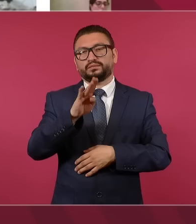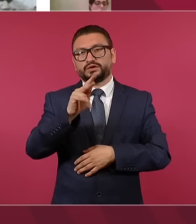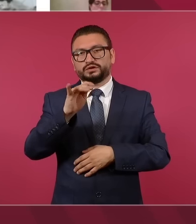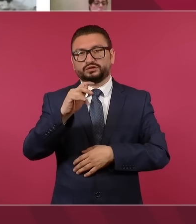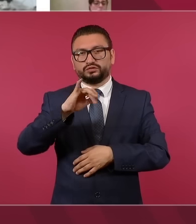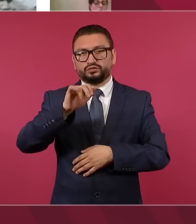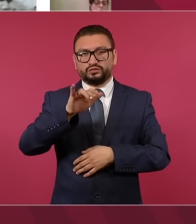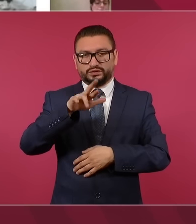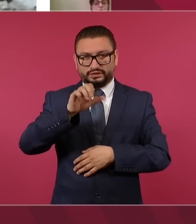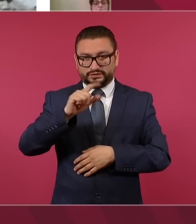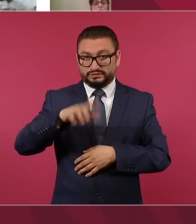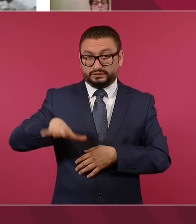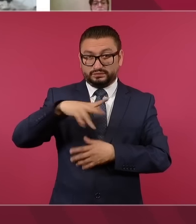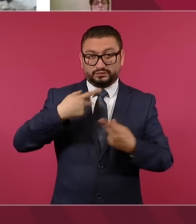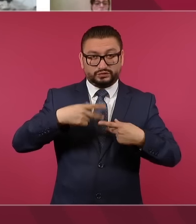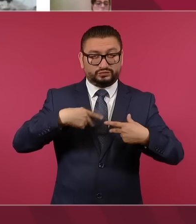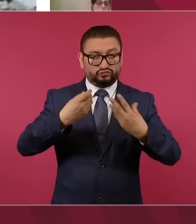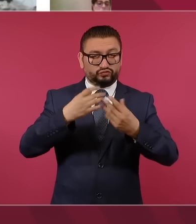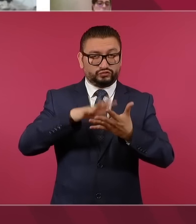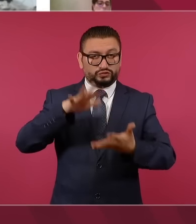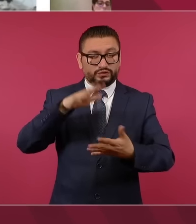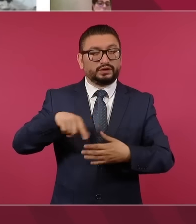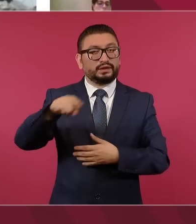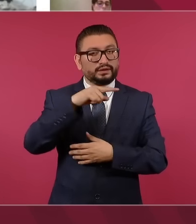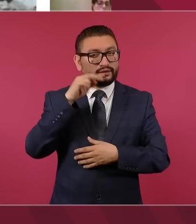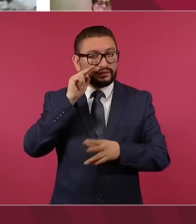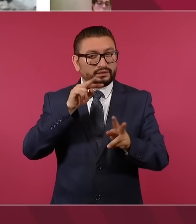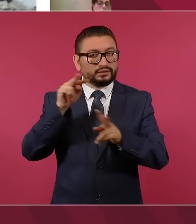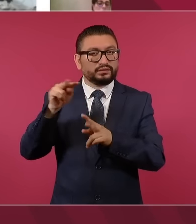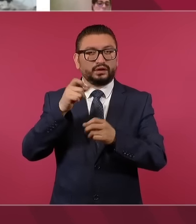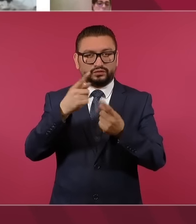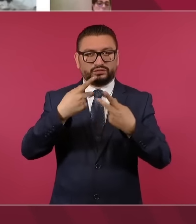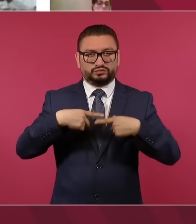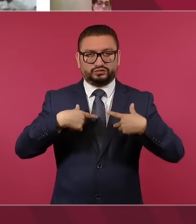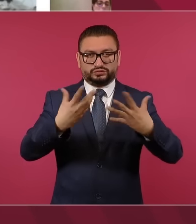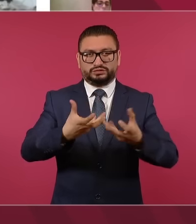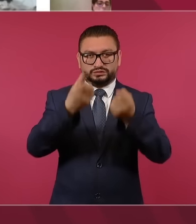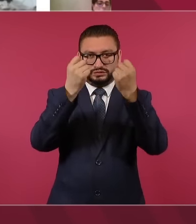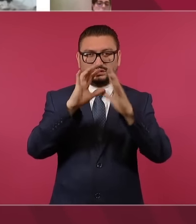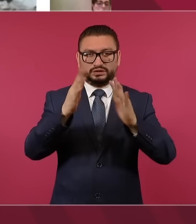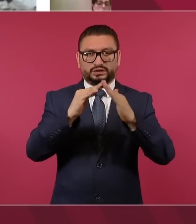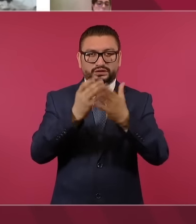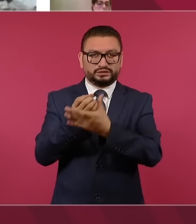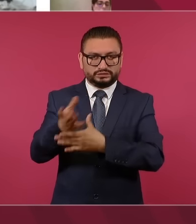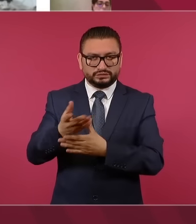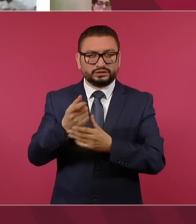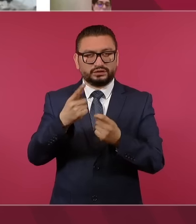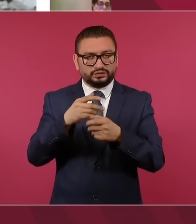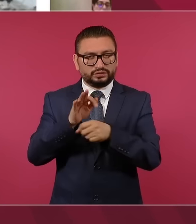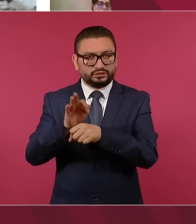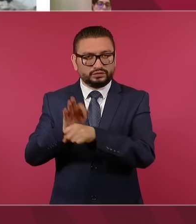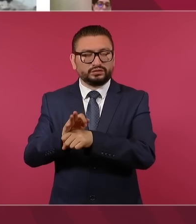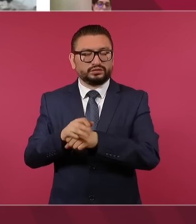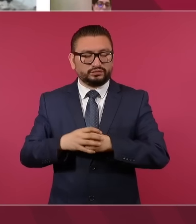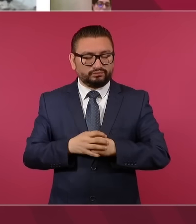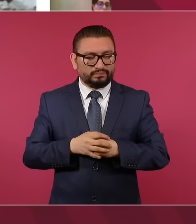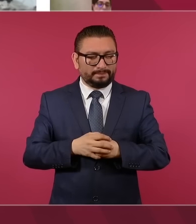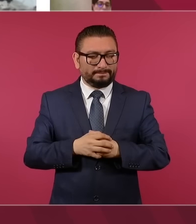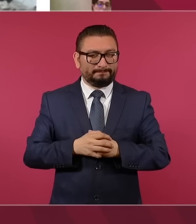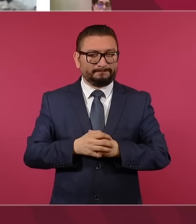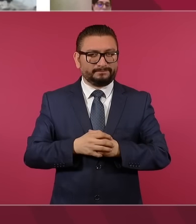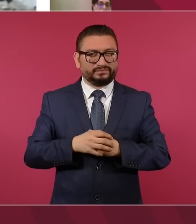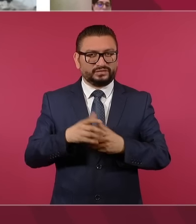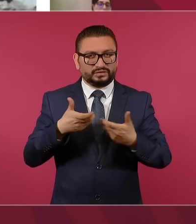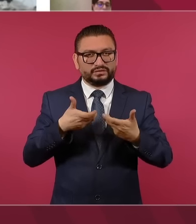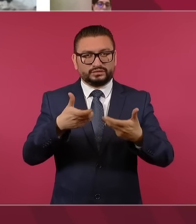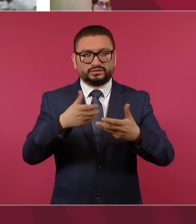zonas más habitadas, con algunos rescates y evacuaciones. Hemos citado algunos objetos peligrosos de la